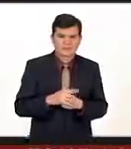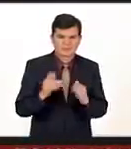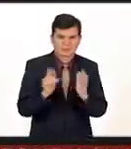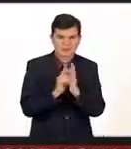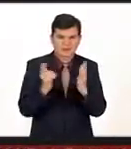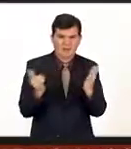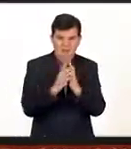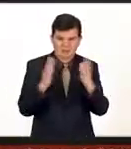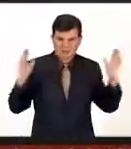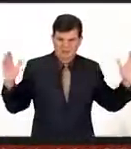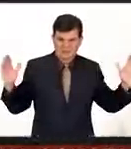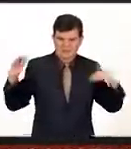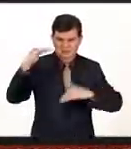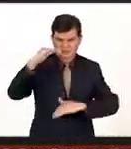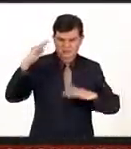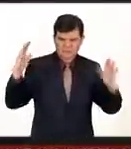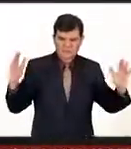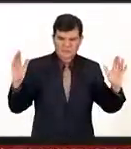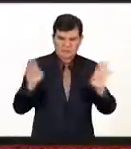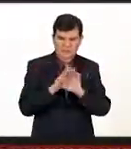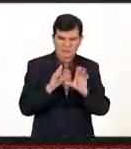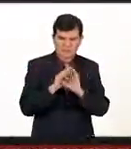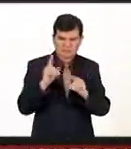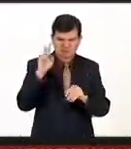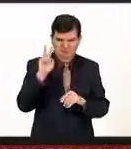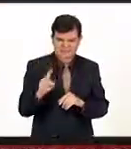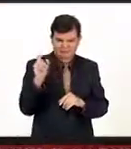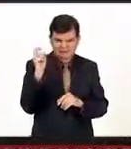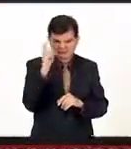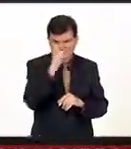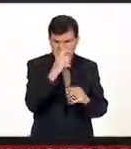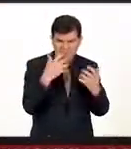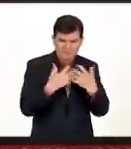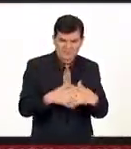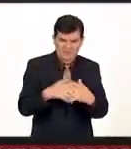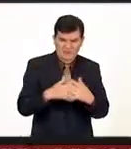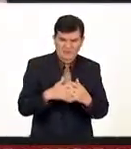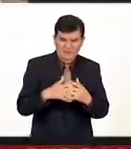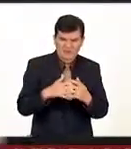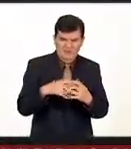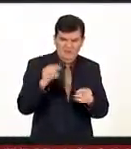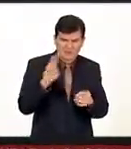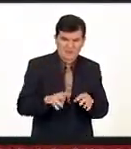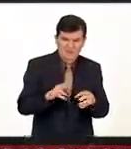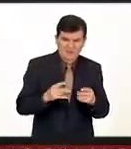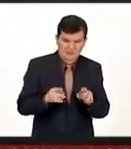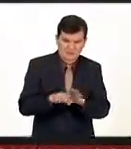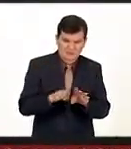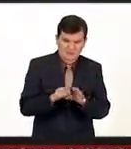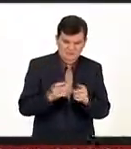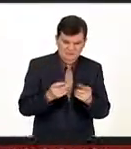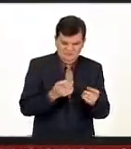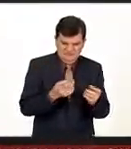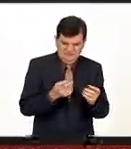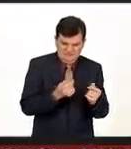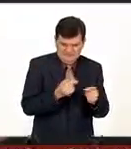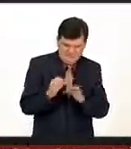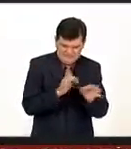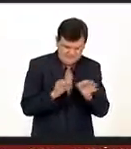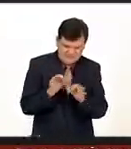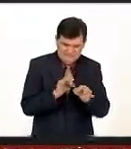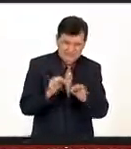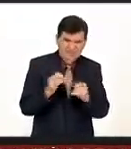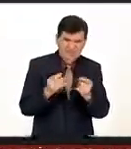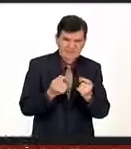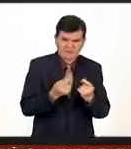el libro es grande y es de una complejidad las máquinas bestiales son aceleradores de partícula y no sólo